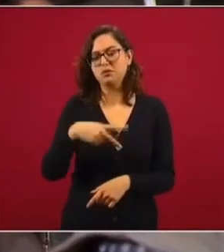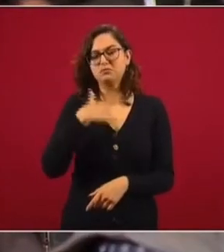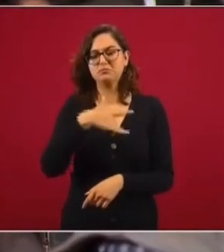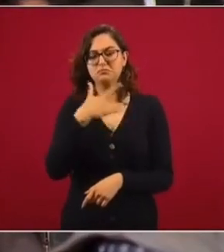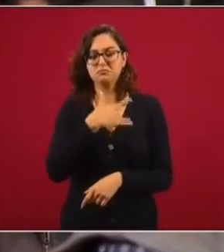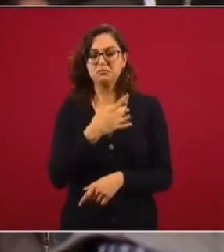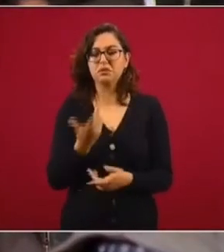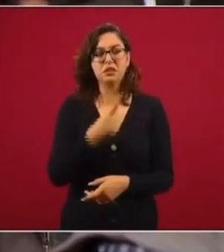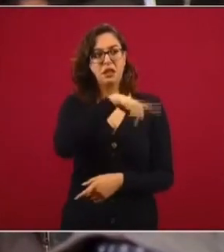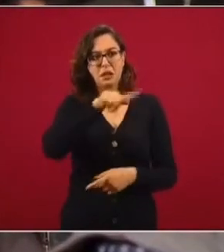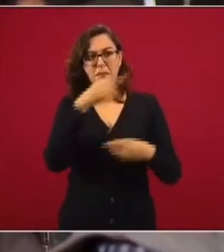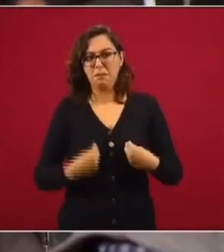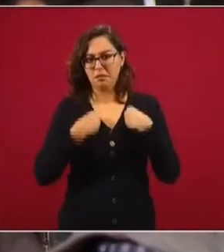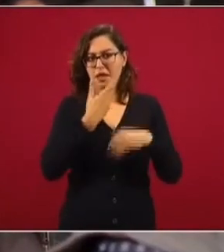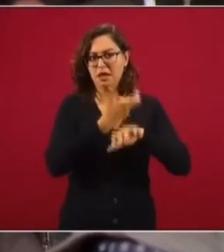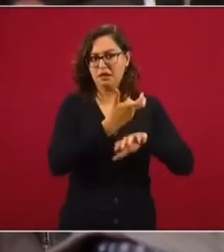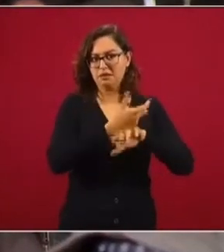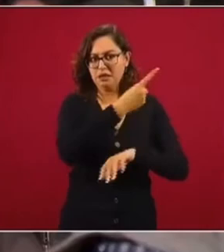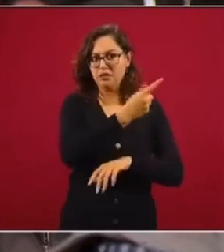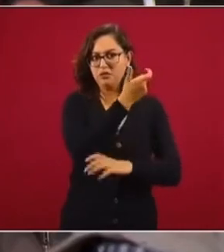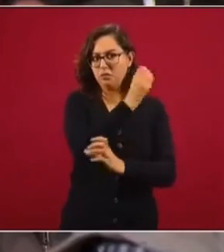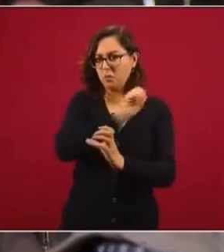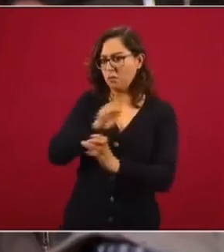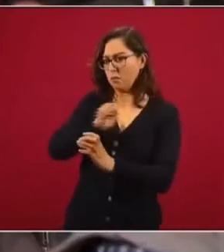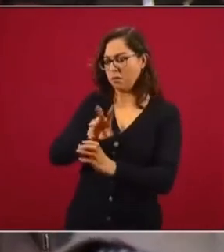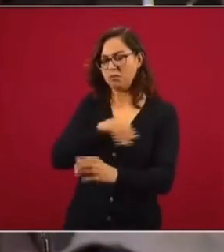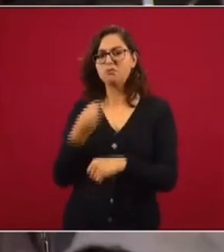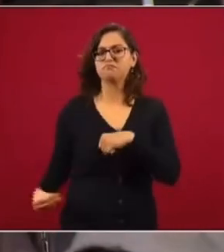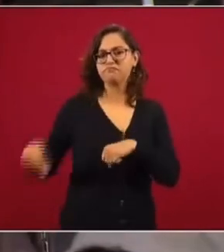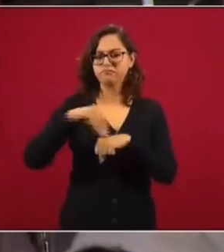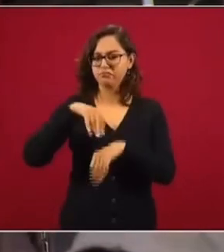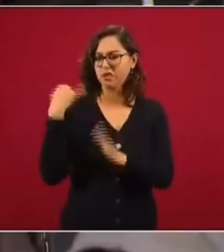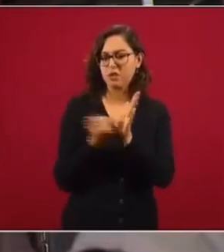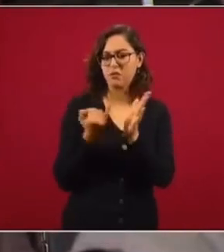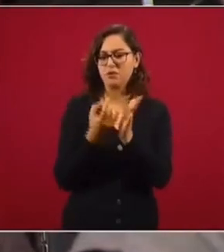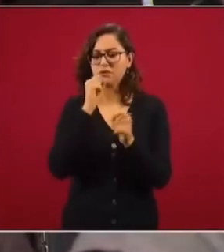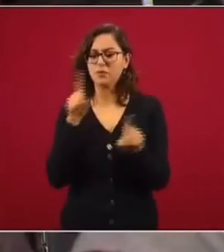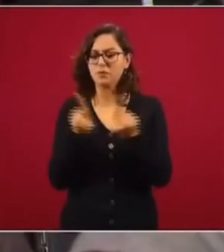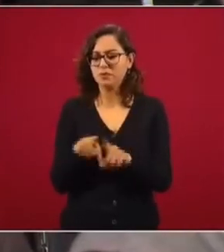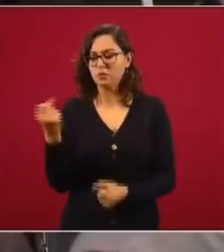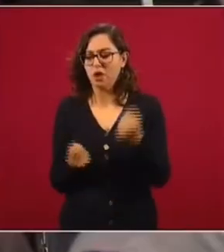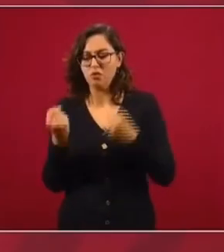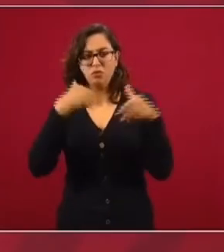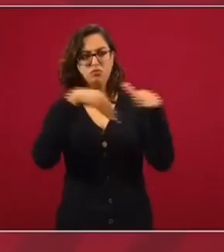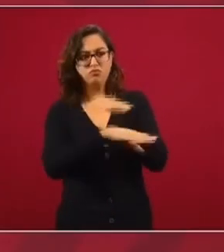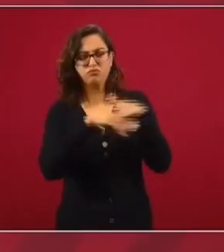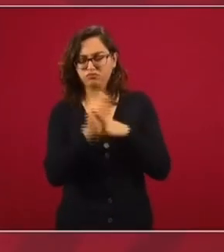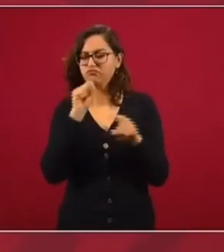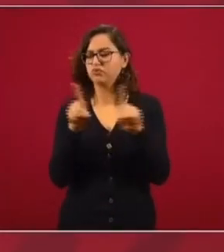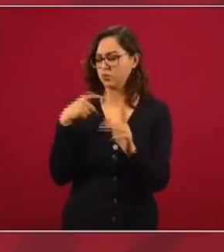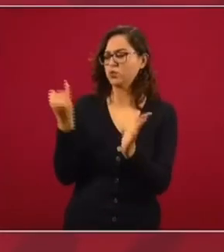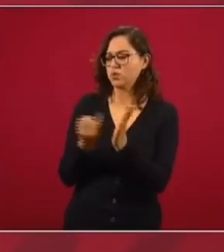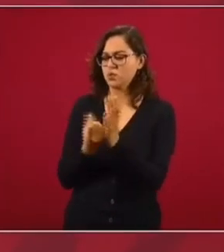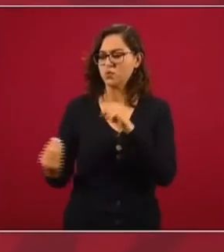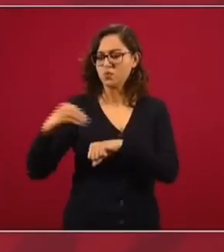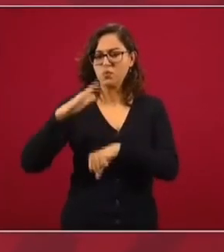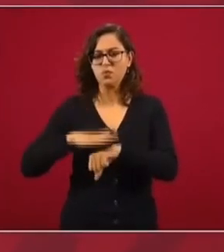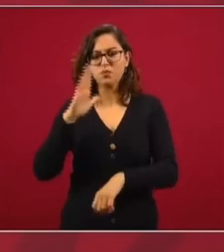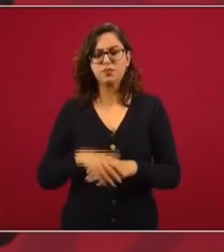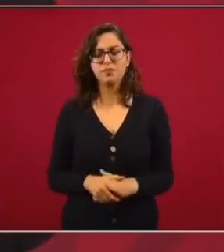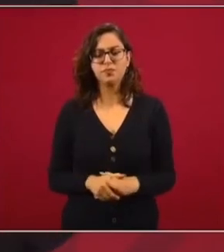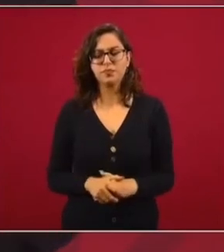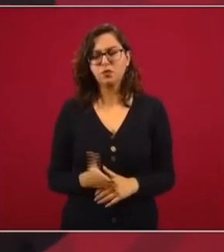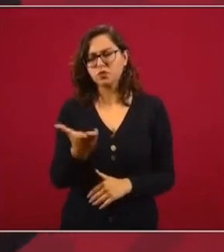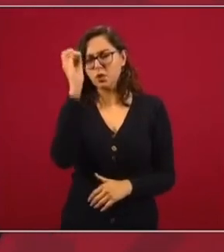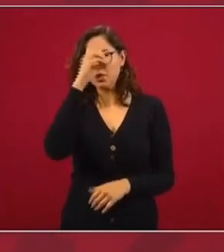impuesto a las remesas y un cobro en el peaje de los autos que ingresen de México a la Unión Americana? Pues, este, es muy buena la